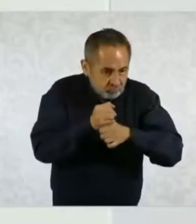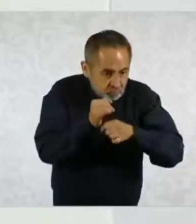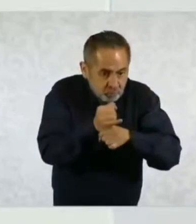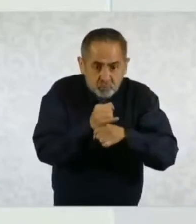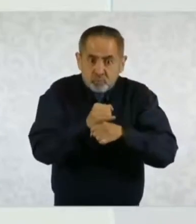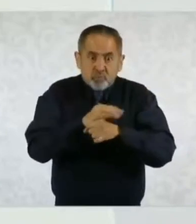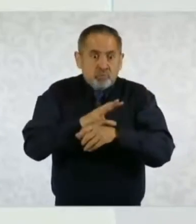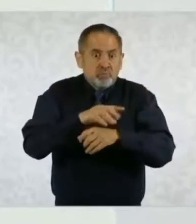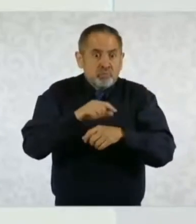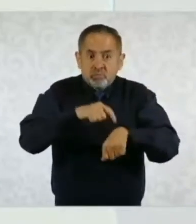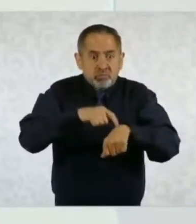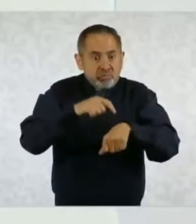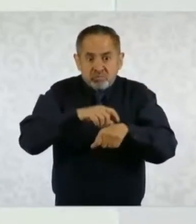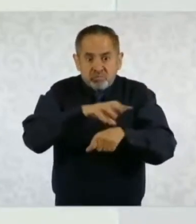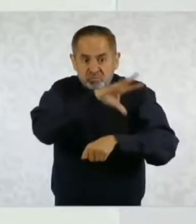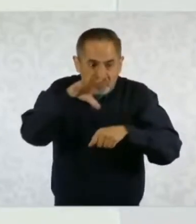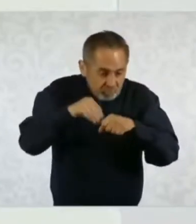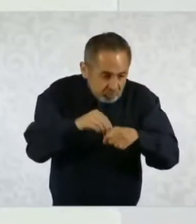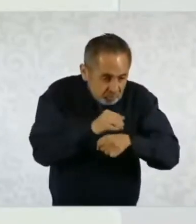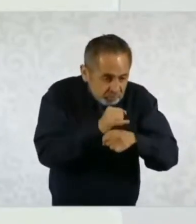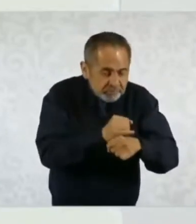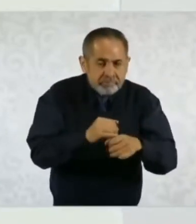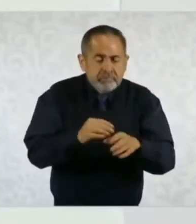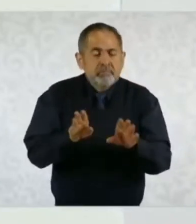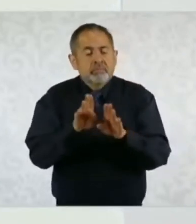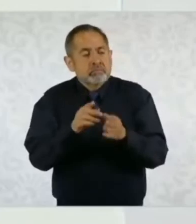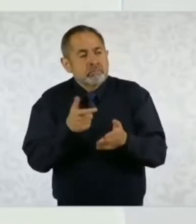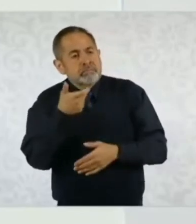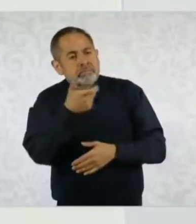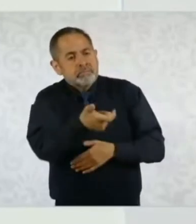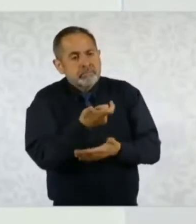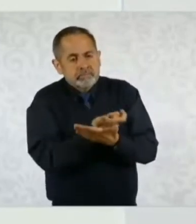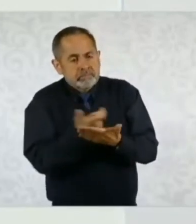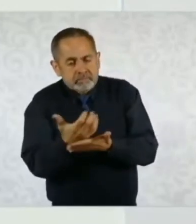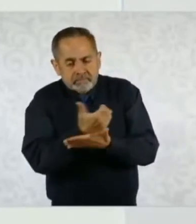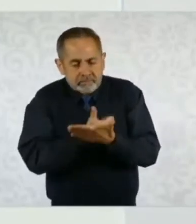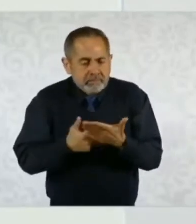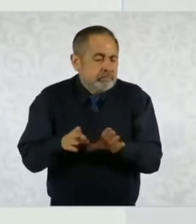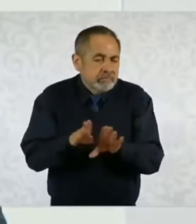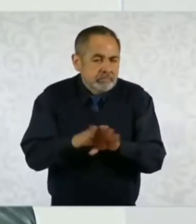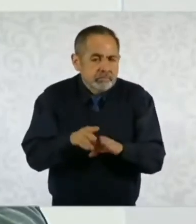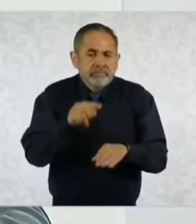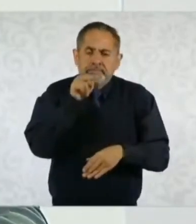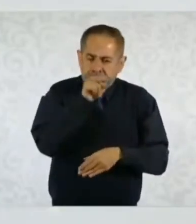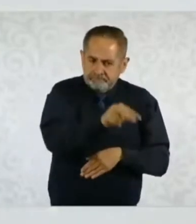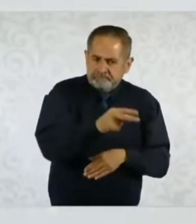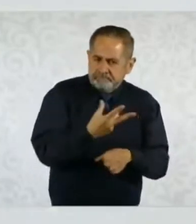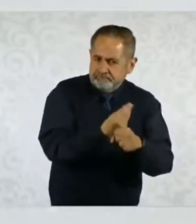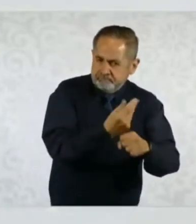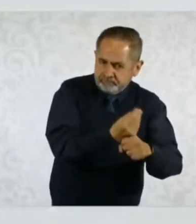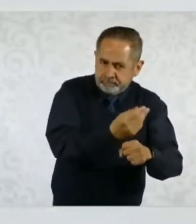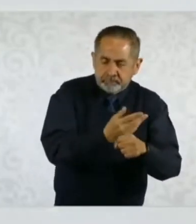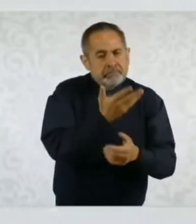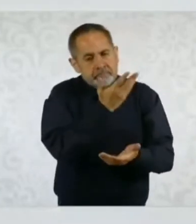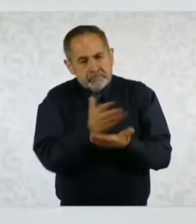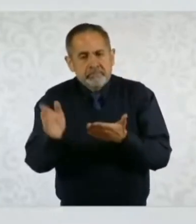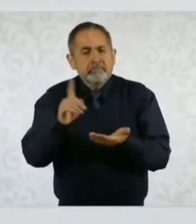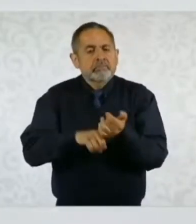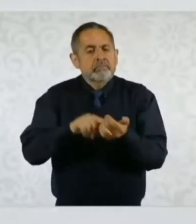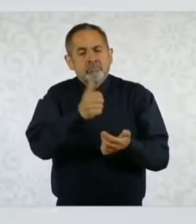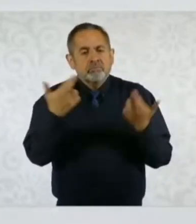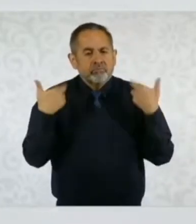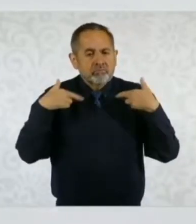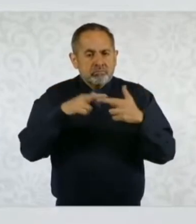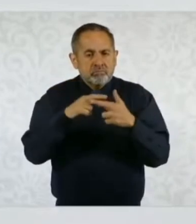completo, cómo se compone tus ingresos. Y aparte están los profesores por horas, que